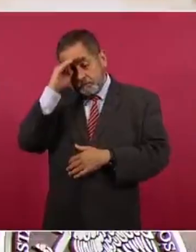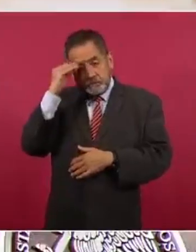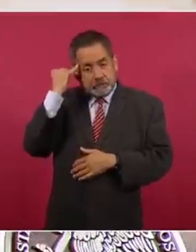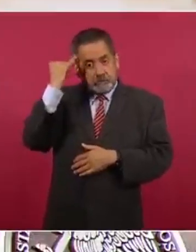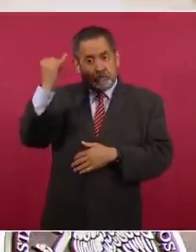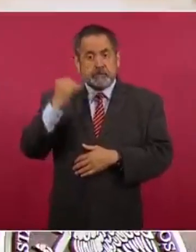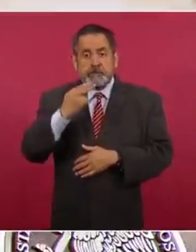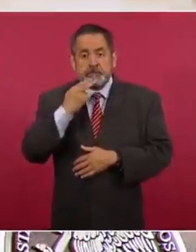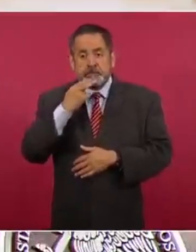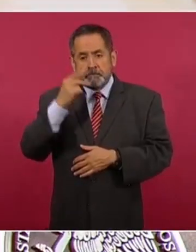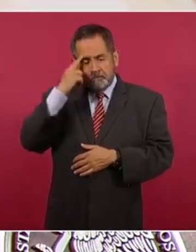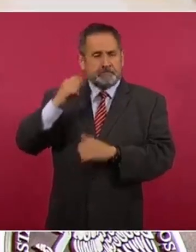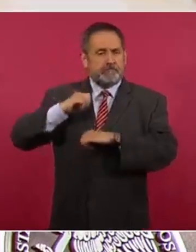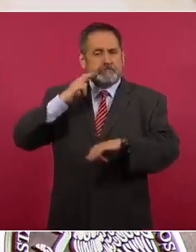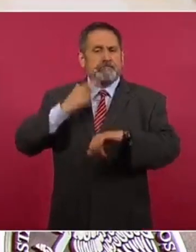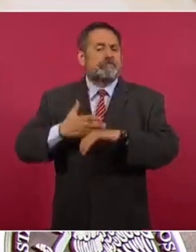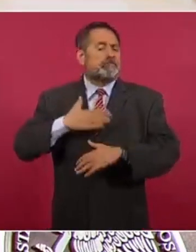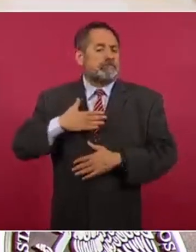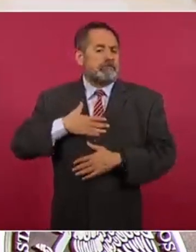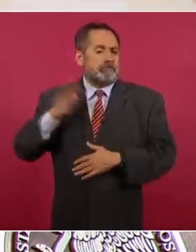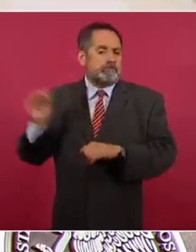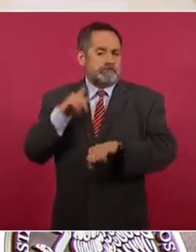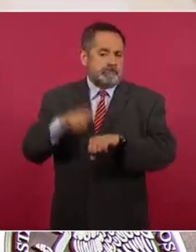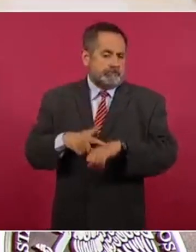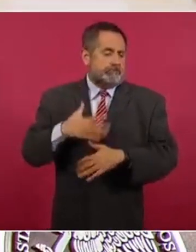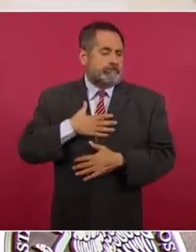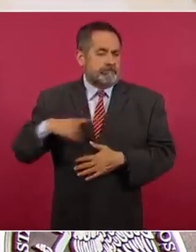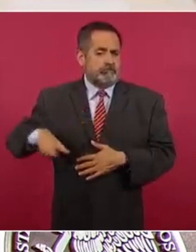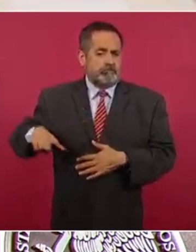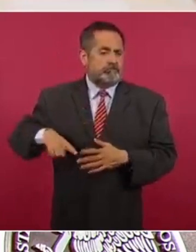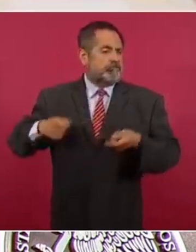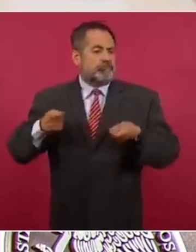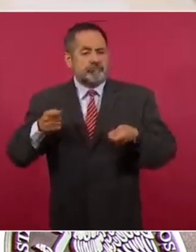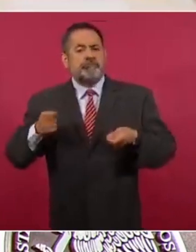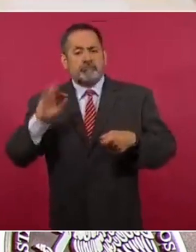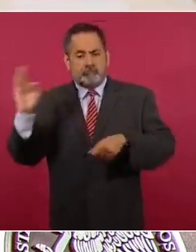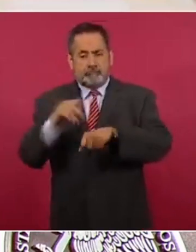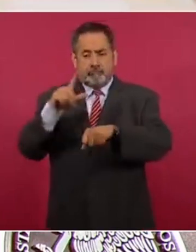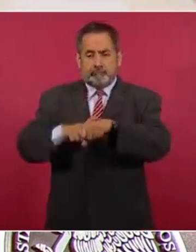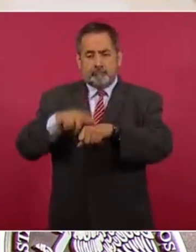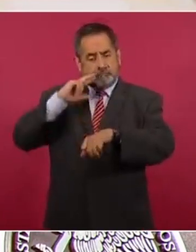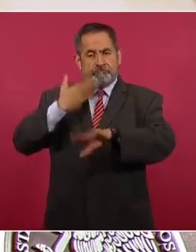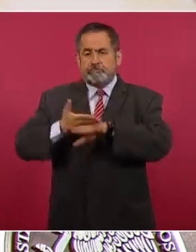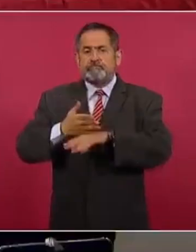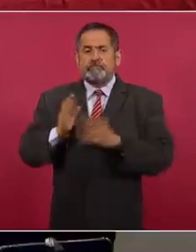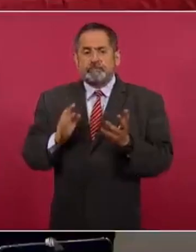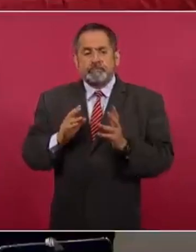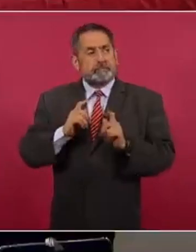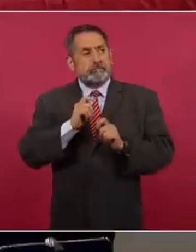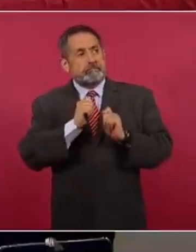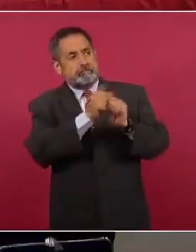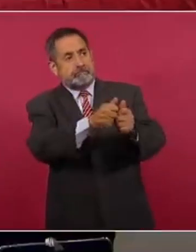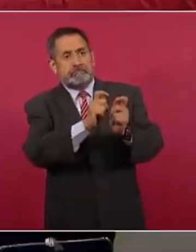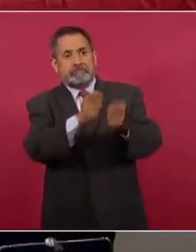sea ya desde la federación, sea una operación desde las instituciones federales y ya no desde